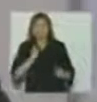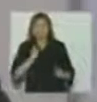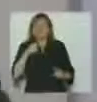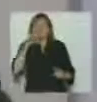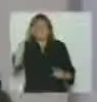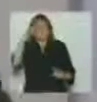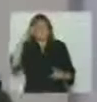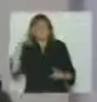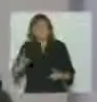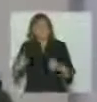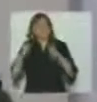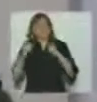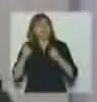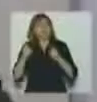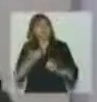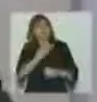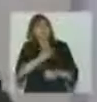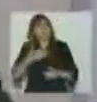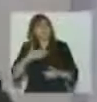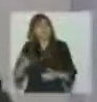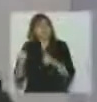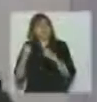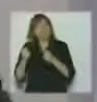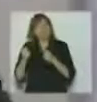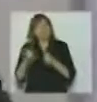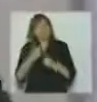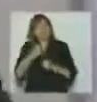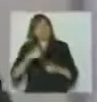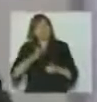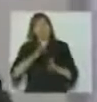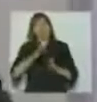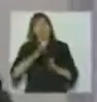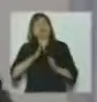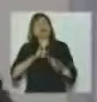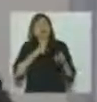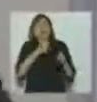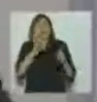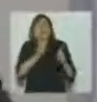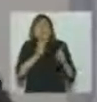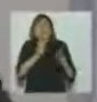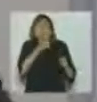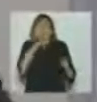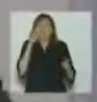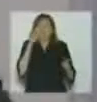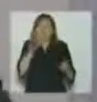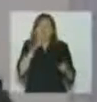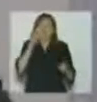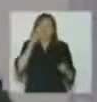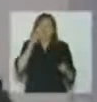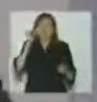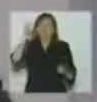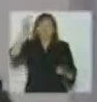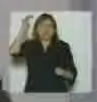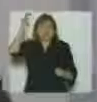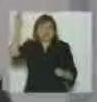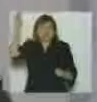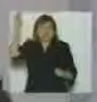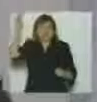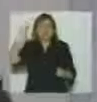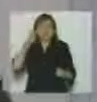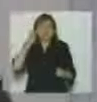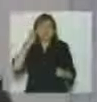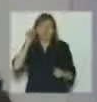presidenta la verdad que me impactó si él si él con esos años tal vez es